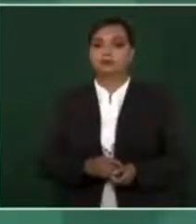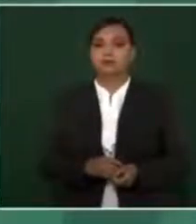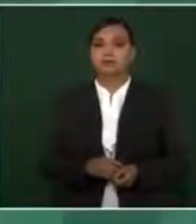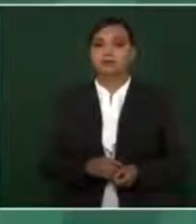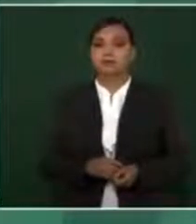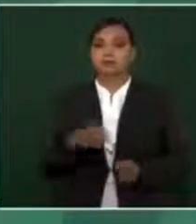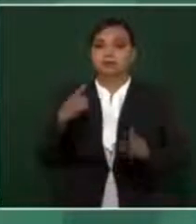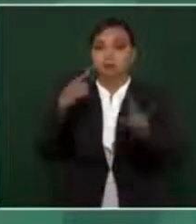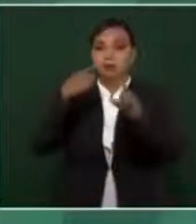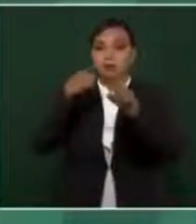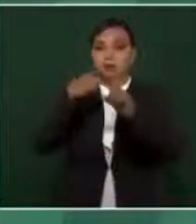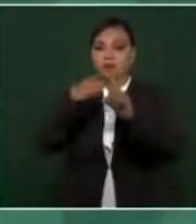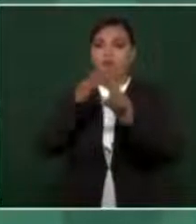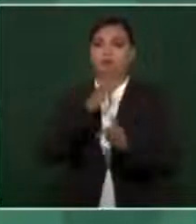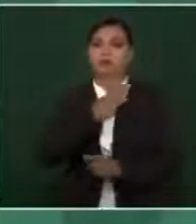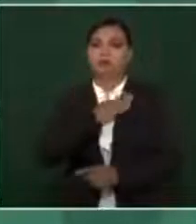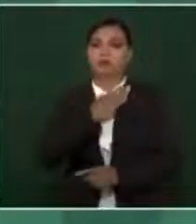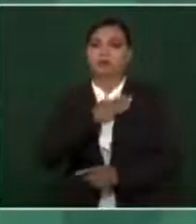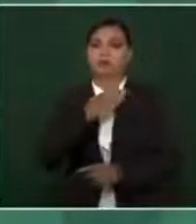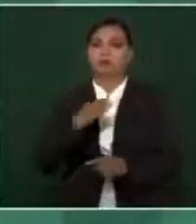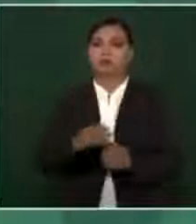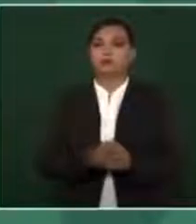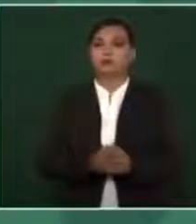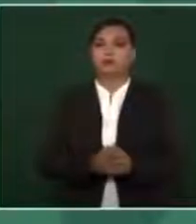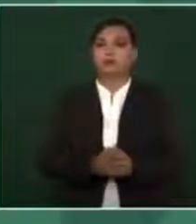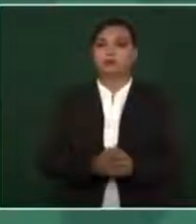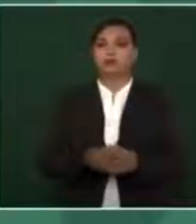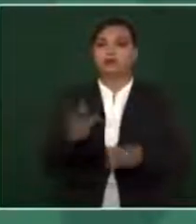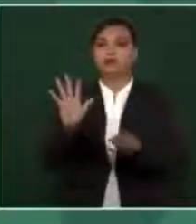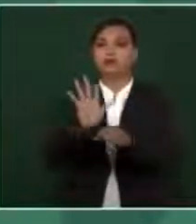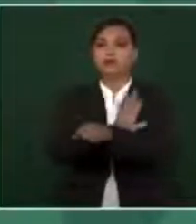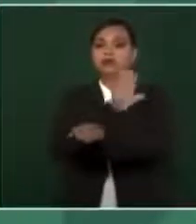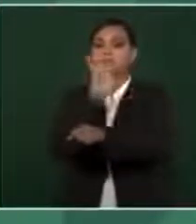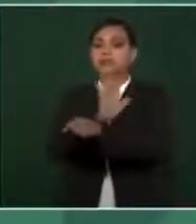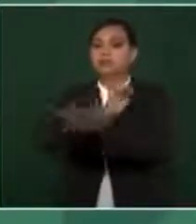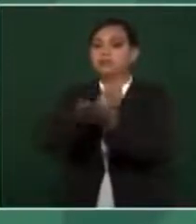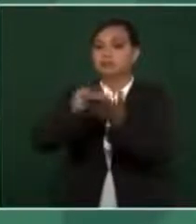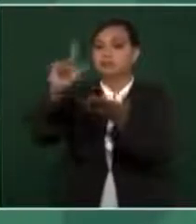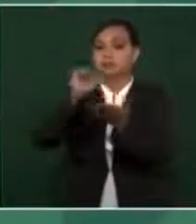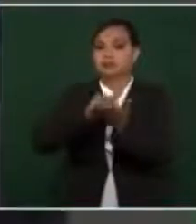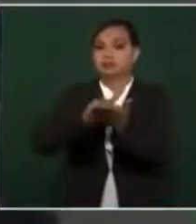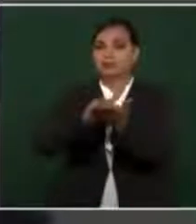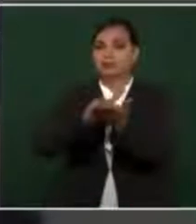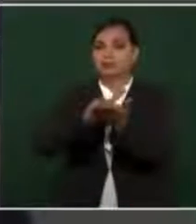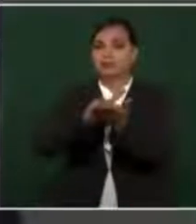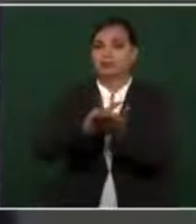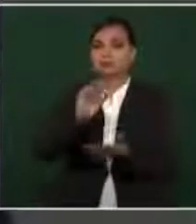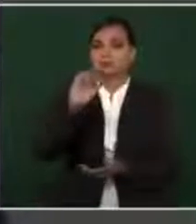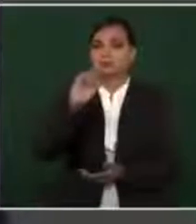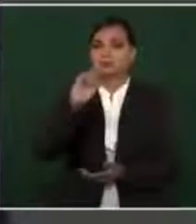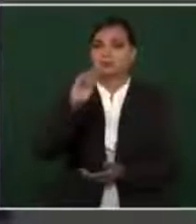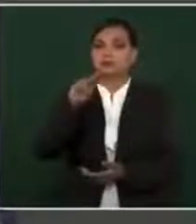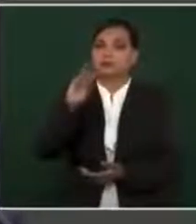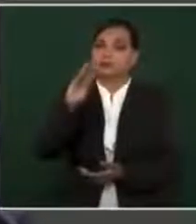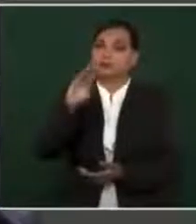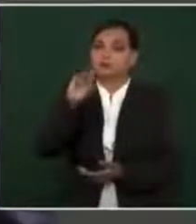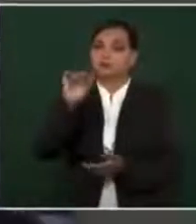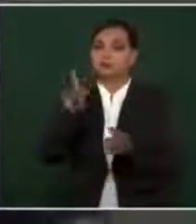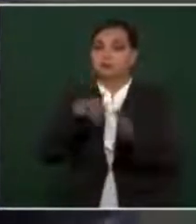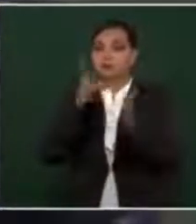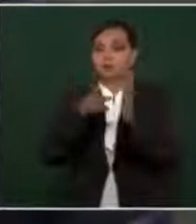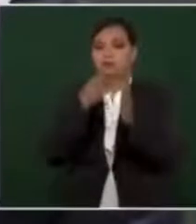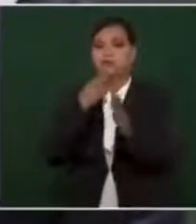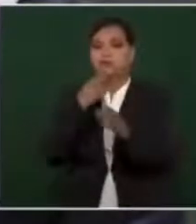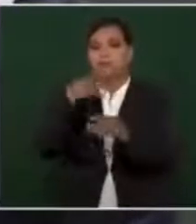propósito bueno de las energías limpias, renovables, pero